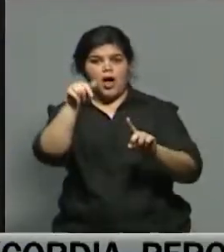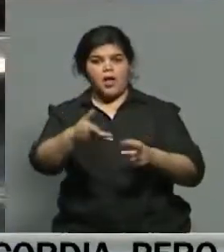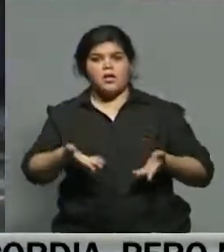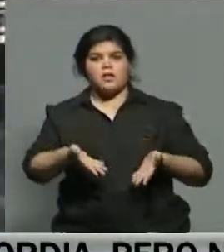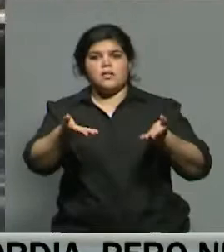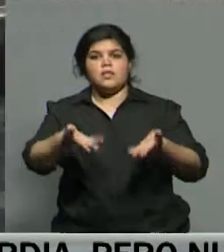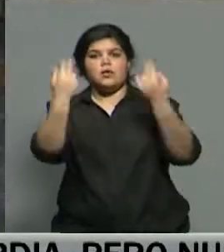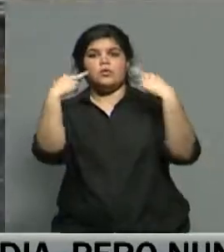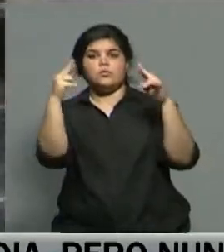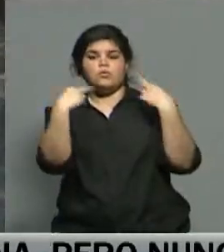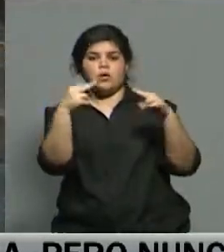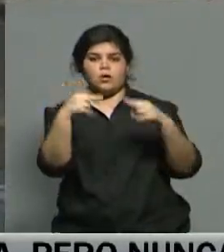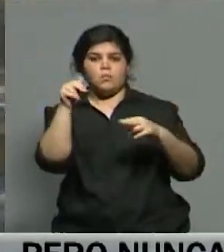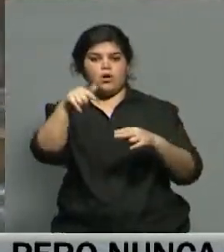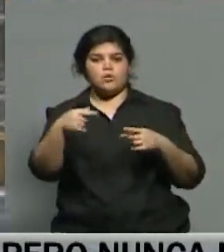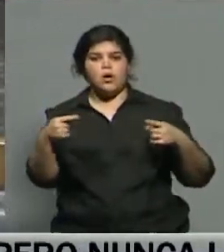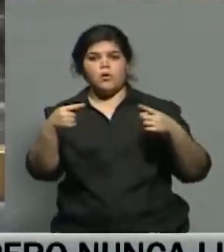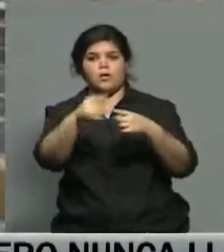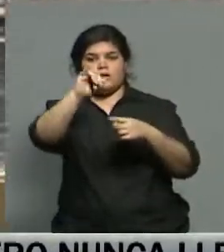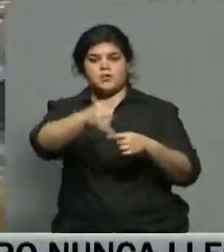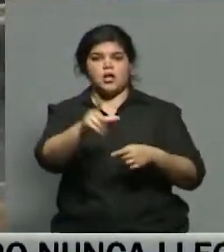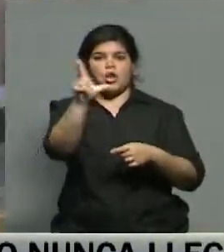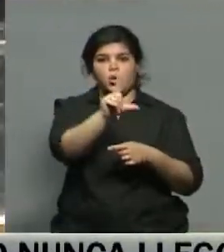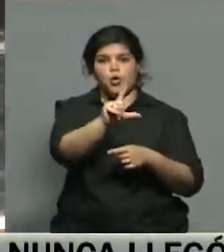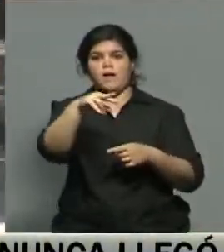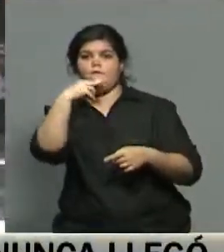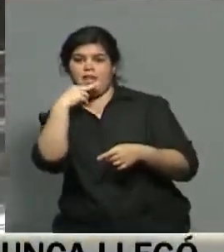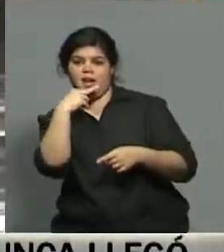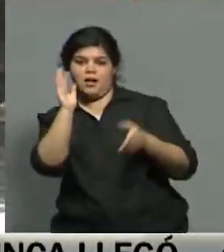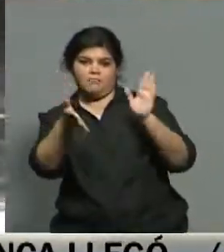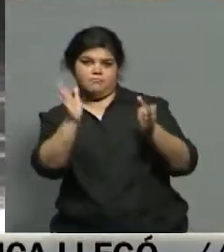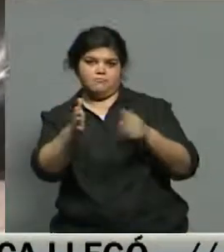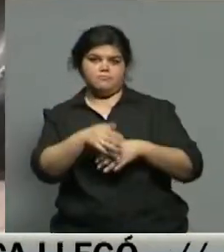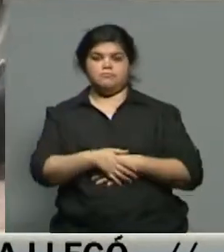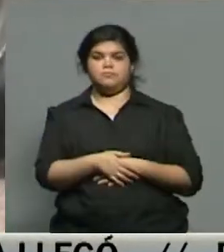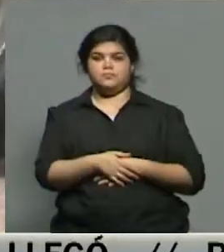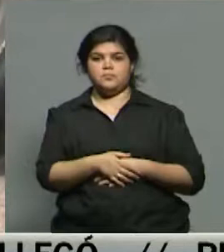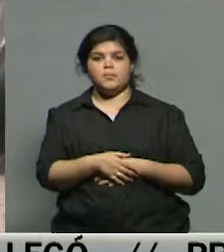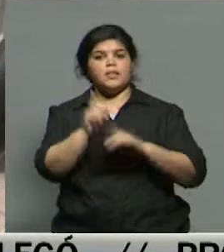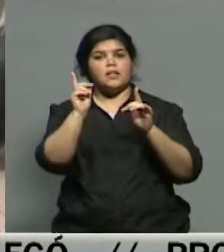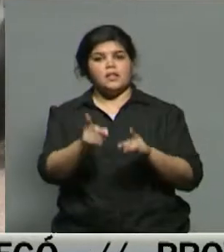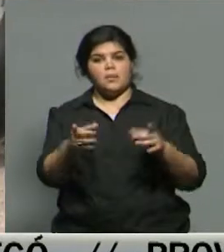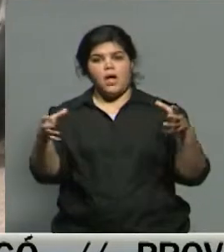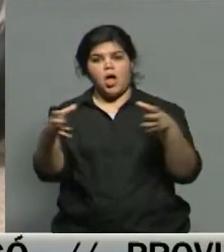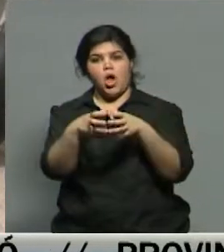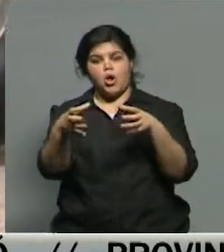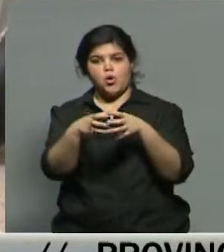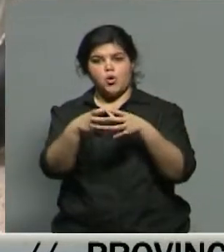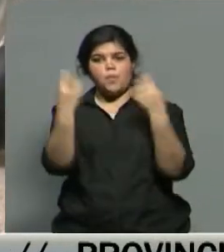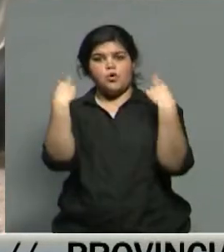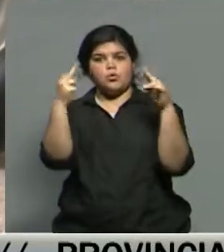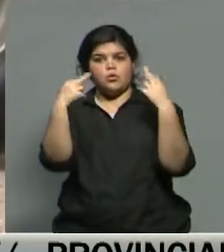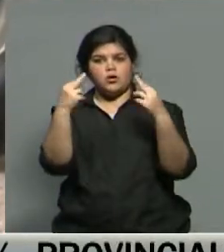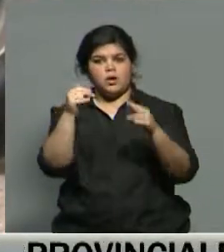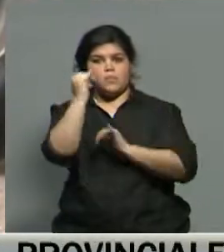actividad turística que deberán coincidir con los días lunes o viernes. Por cierto, también el sector de turismo que